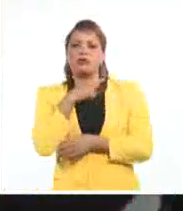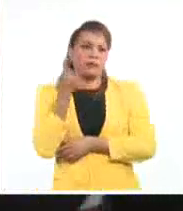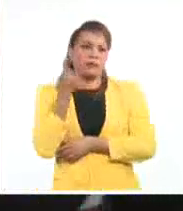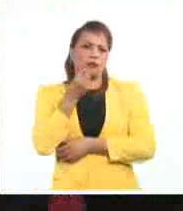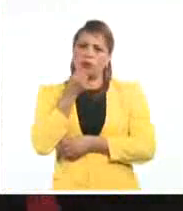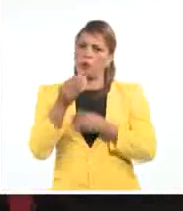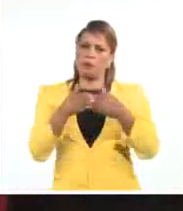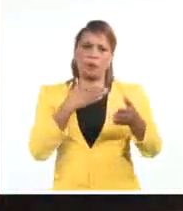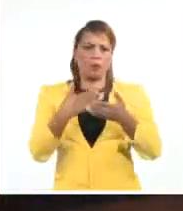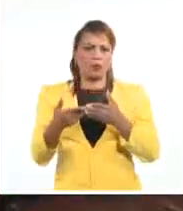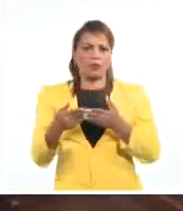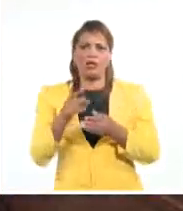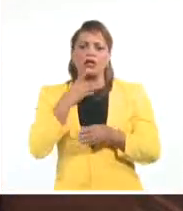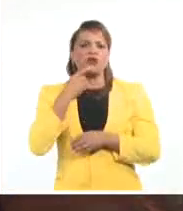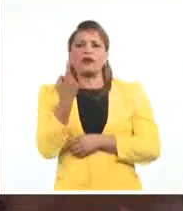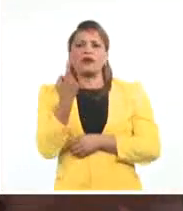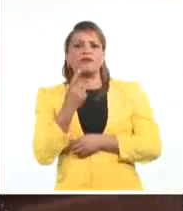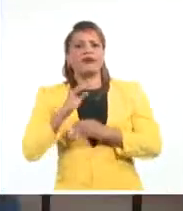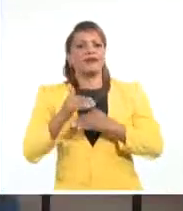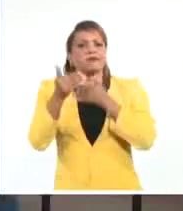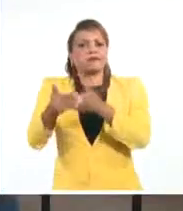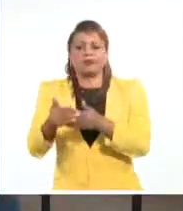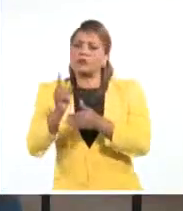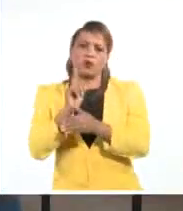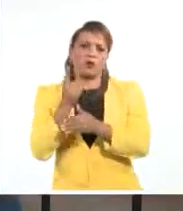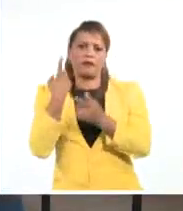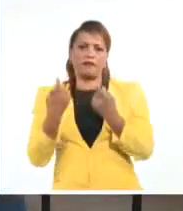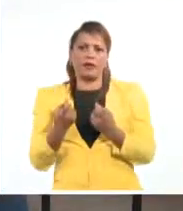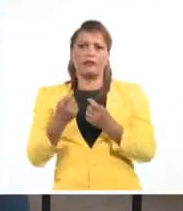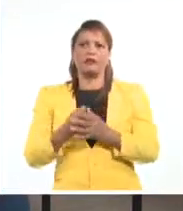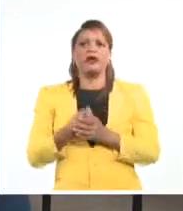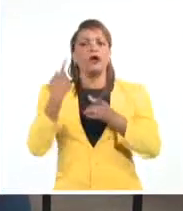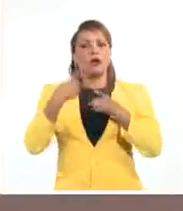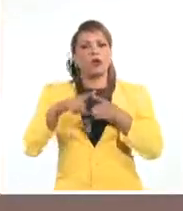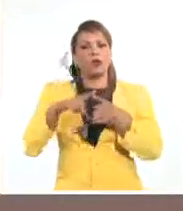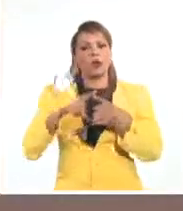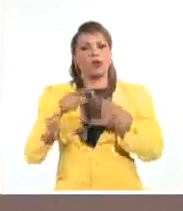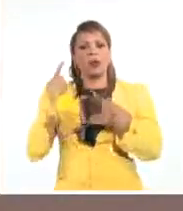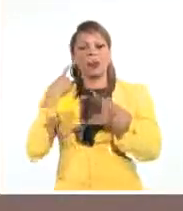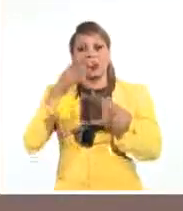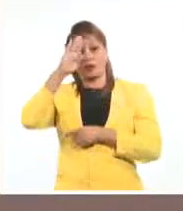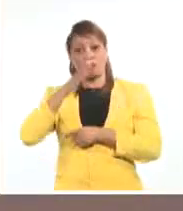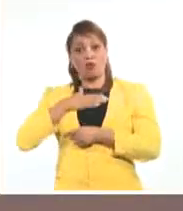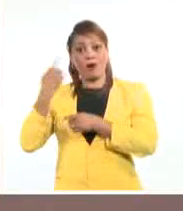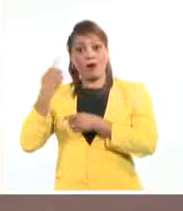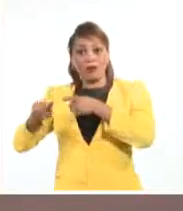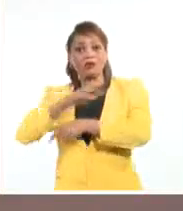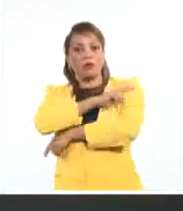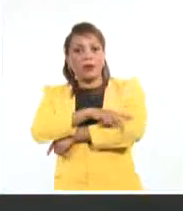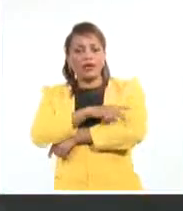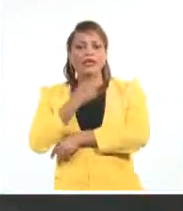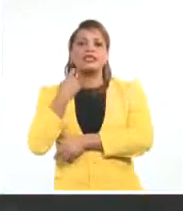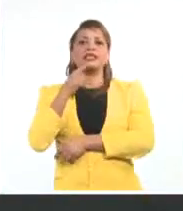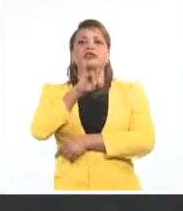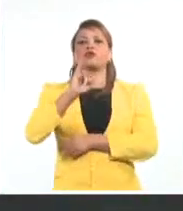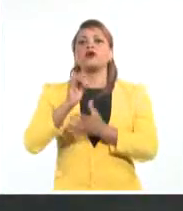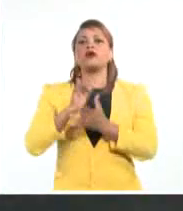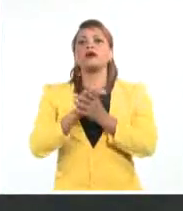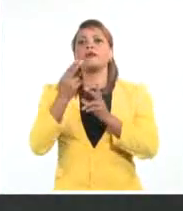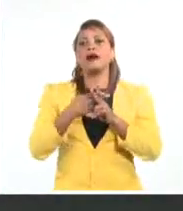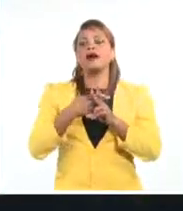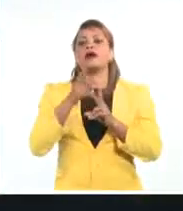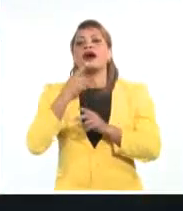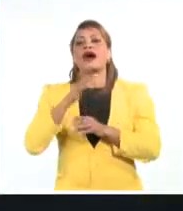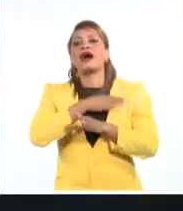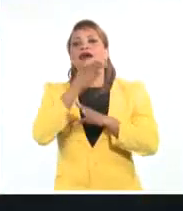prorrogar aquellos residentes en territorio nacional que se encontraban en el exterior desde el 19 de marzo de 2020 y aún no han